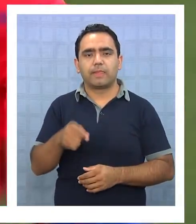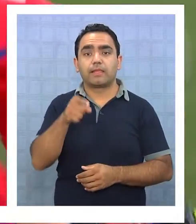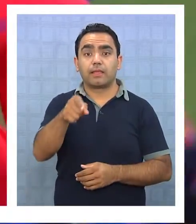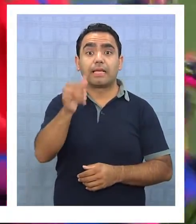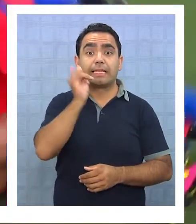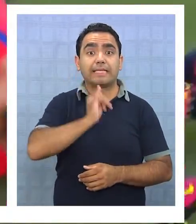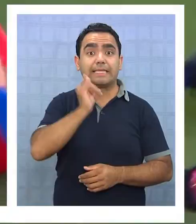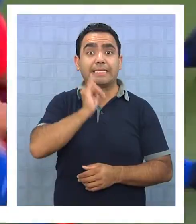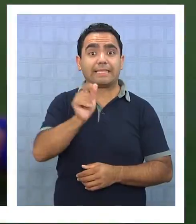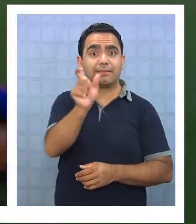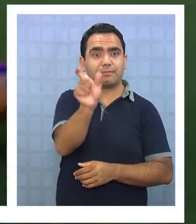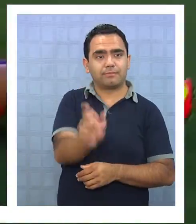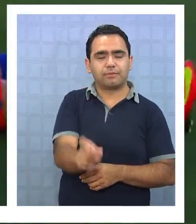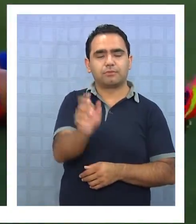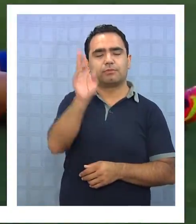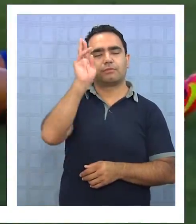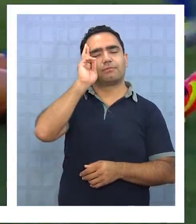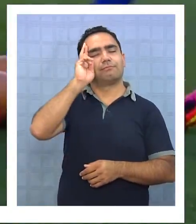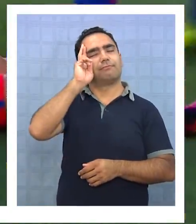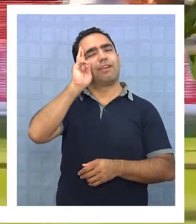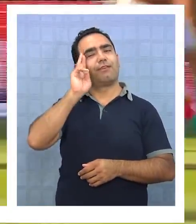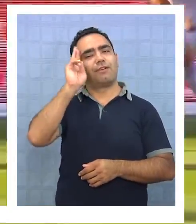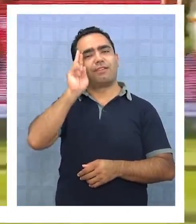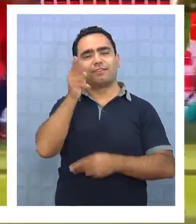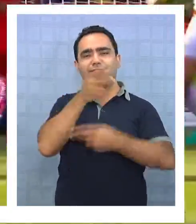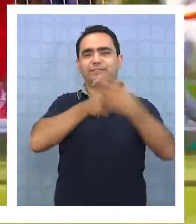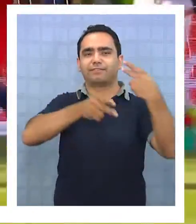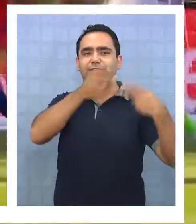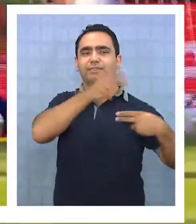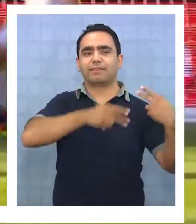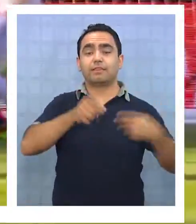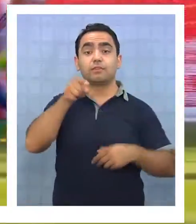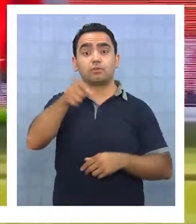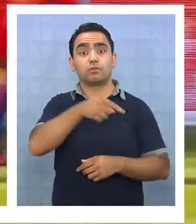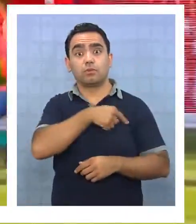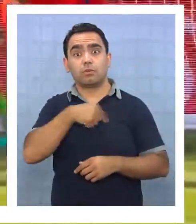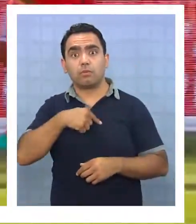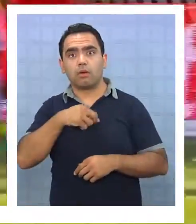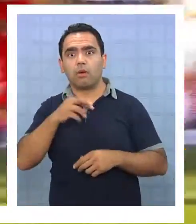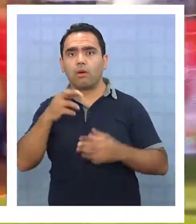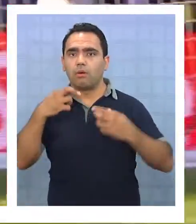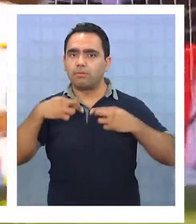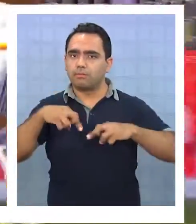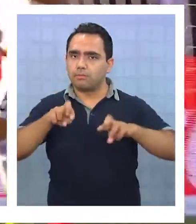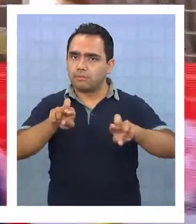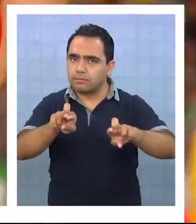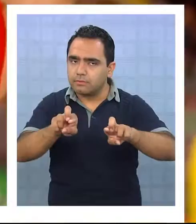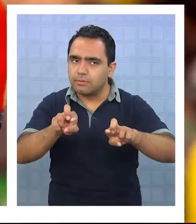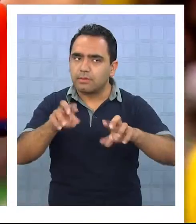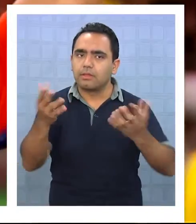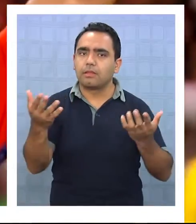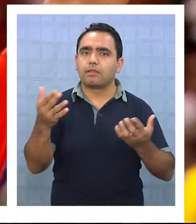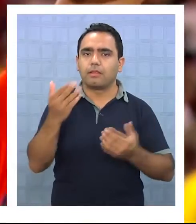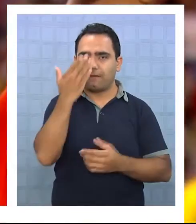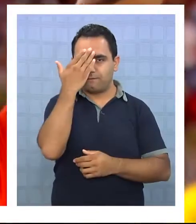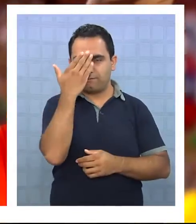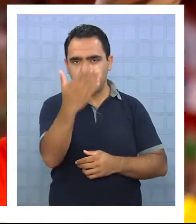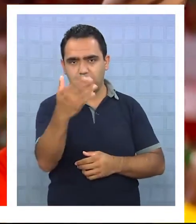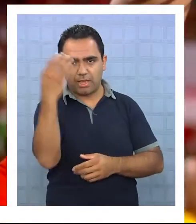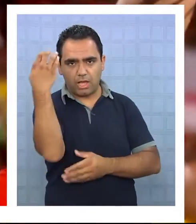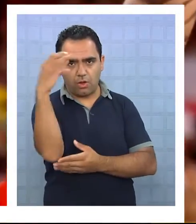Iquiqueño sin duda quedará en la historia, siendo su nombre una posibilidad clara desde el arranque frente a Colombia.